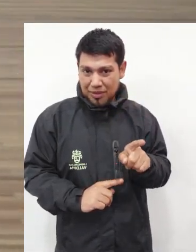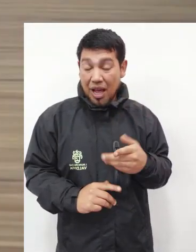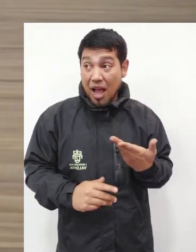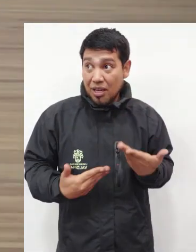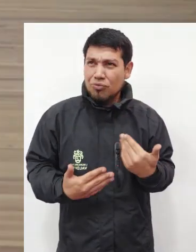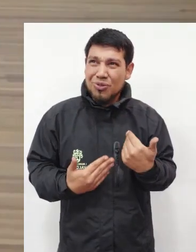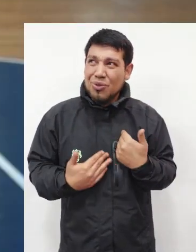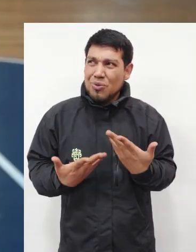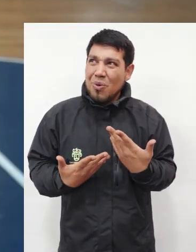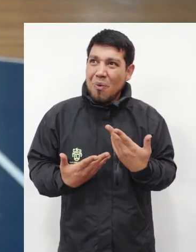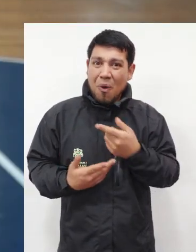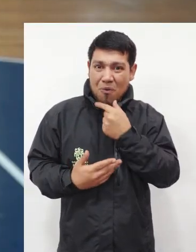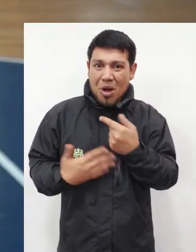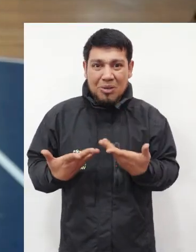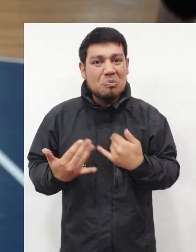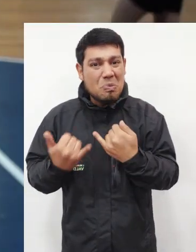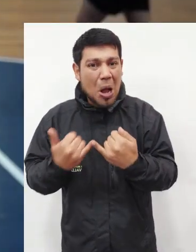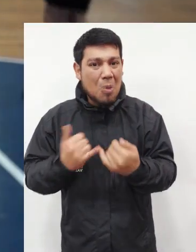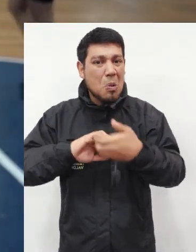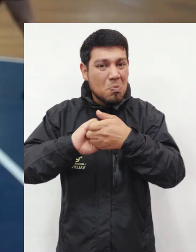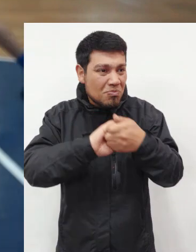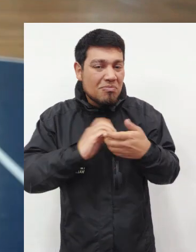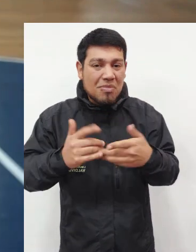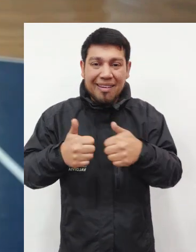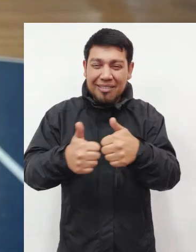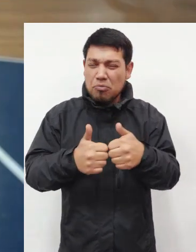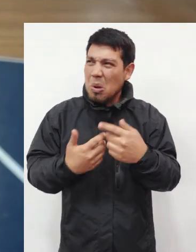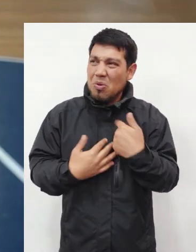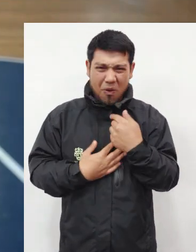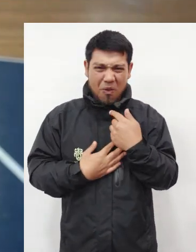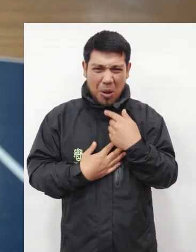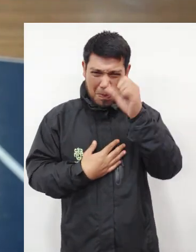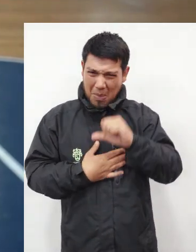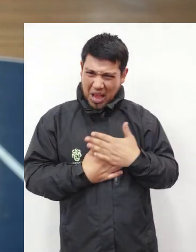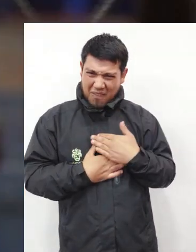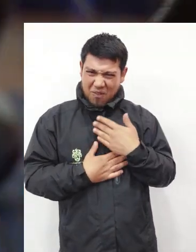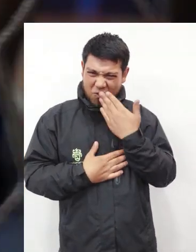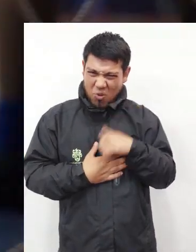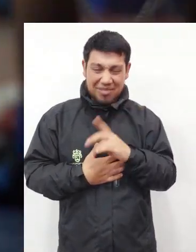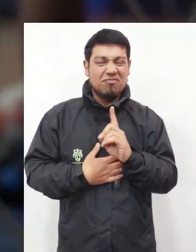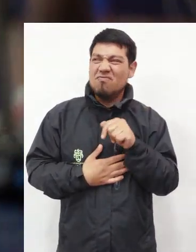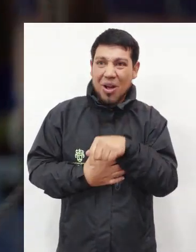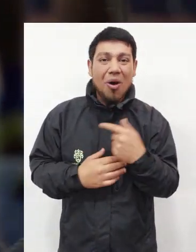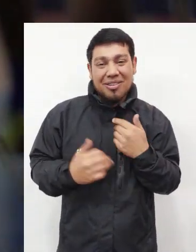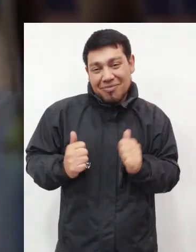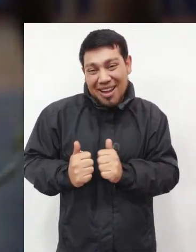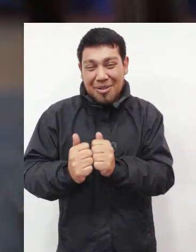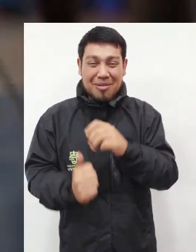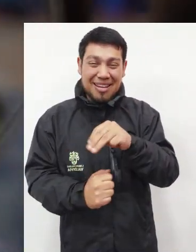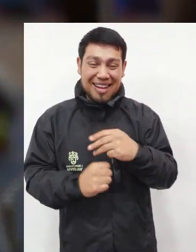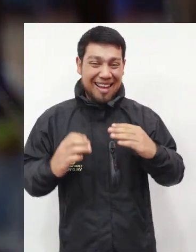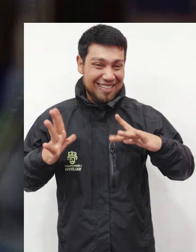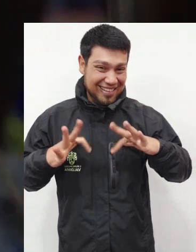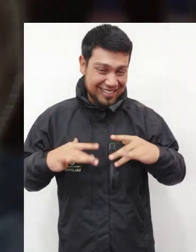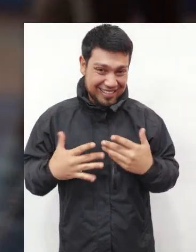porque me he conocido con la mayoría, más que han dicho. Y tengo un buen amigo aquí, así que la mía es como que no, la paso muy mal. Yo la veo también